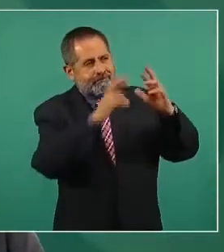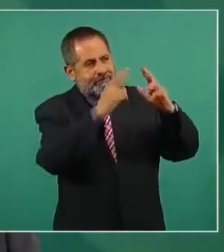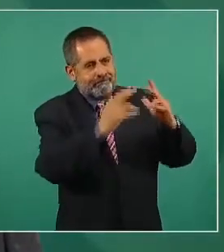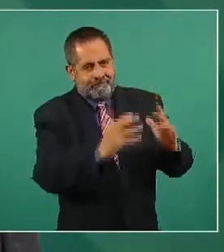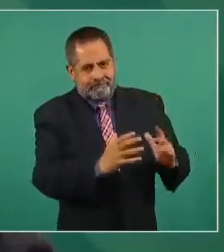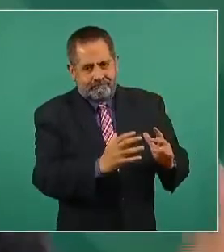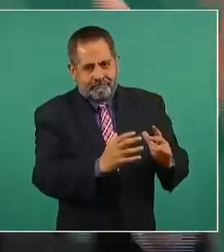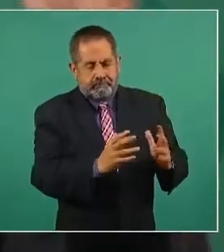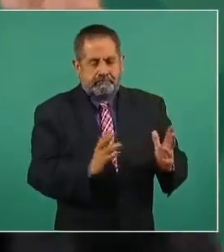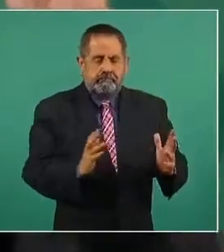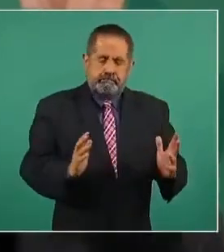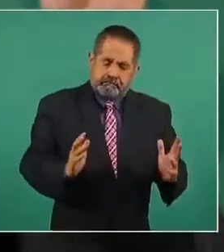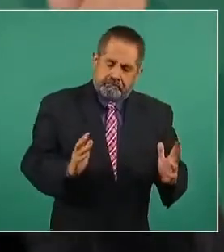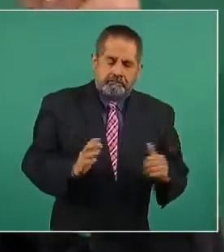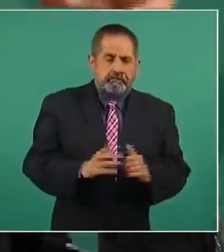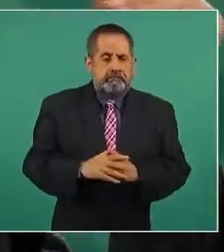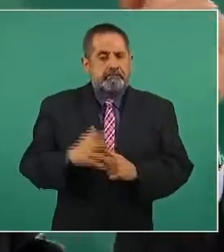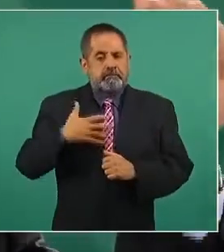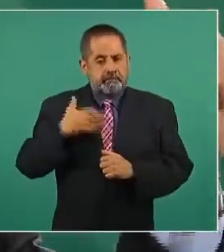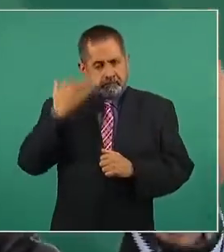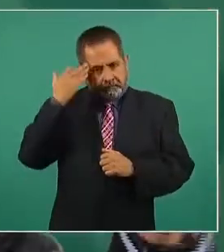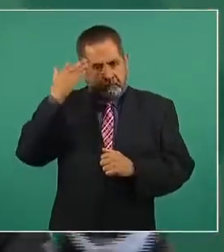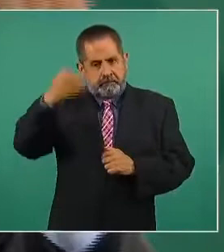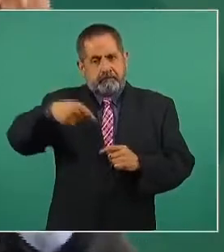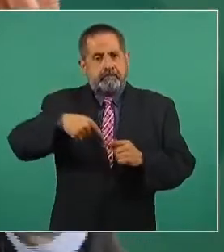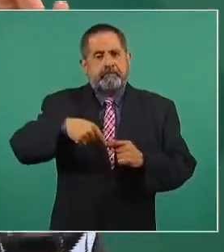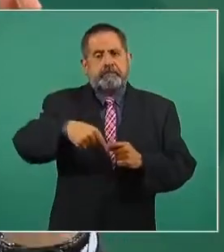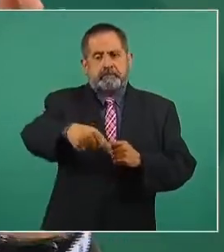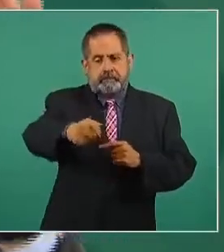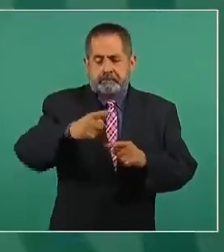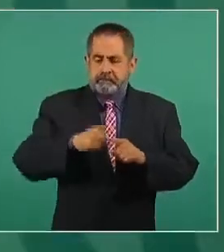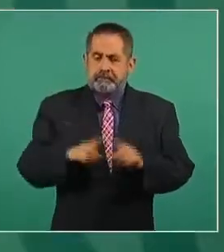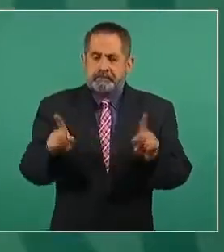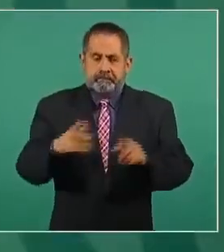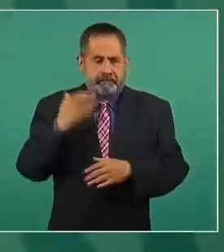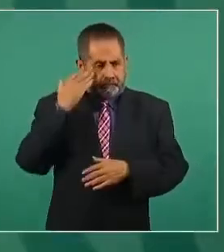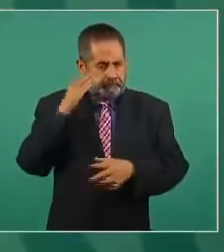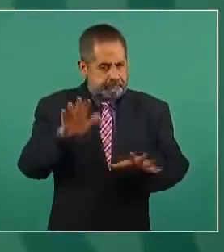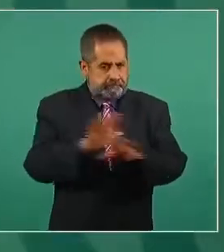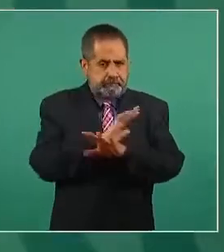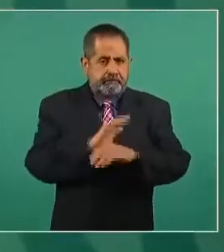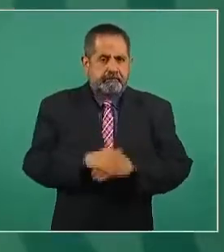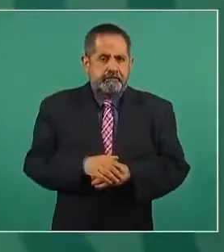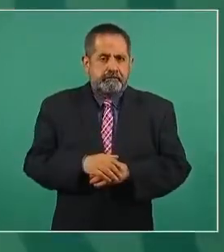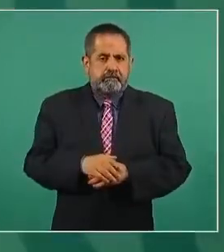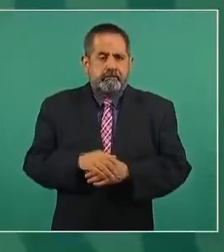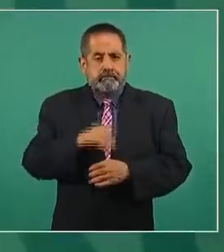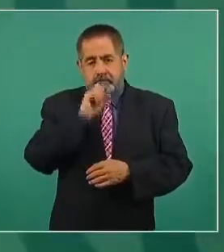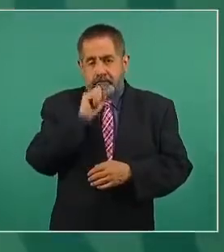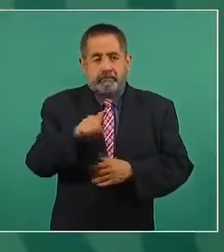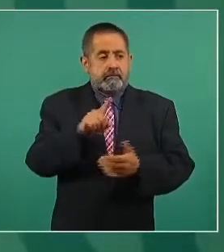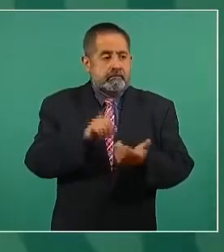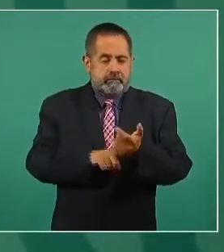Ya viene otra etapa. Esto tiene que ver hasta con lo judicial